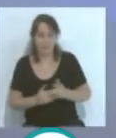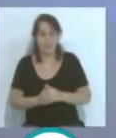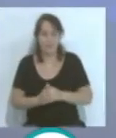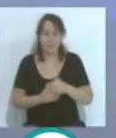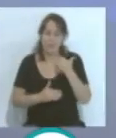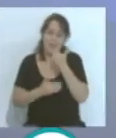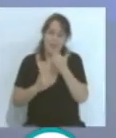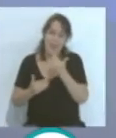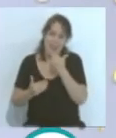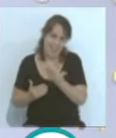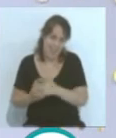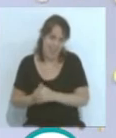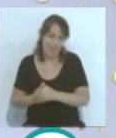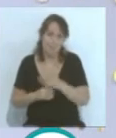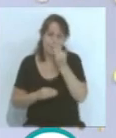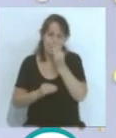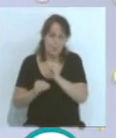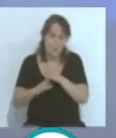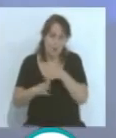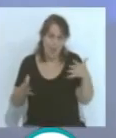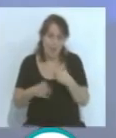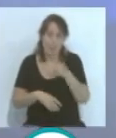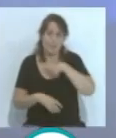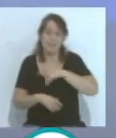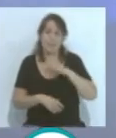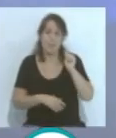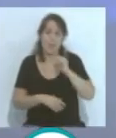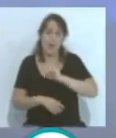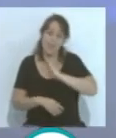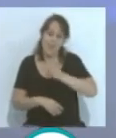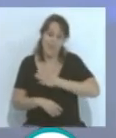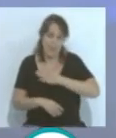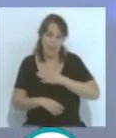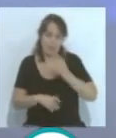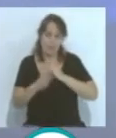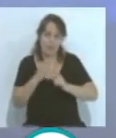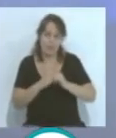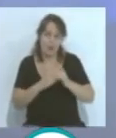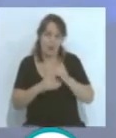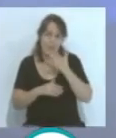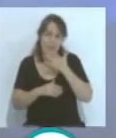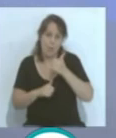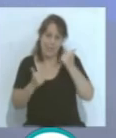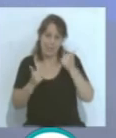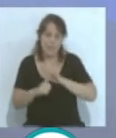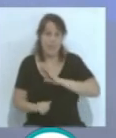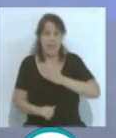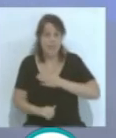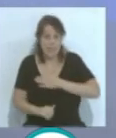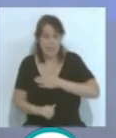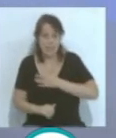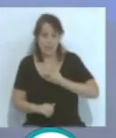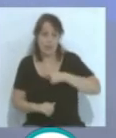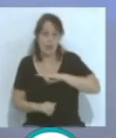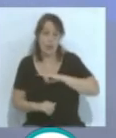Muchísimas gracias Beatriz, un besito grandote y nosotros nos despedimos hasta mañana con más submarino amarillo. Mañana vamos a tener